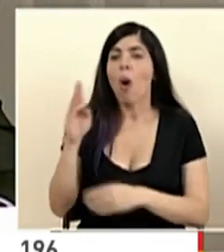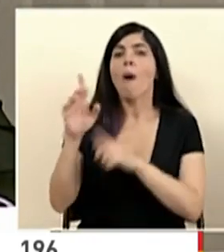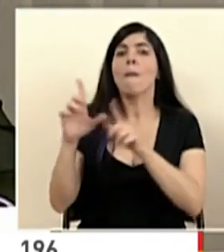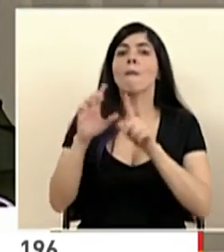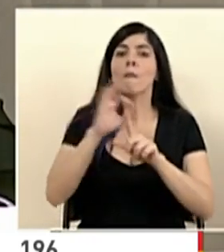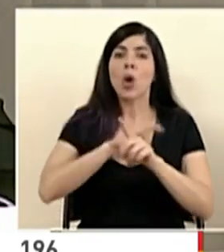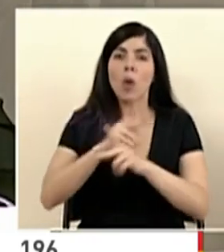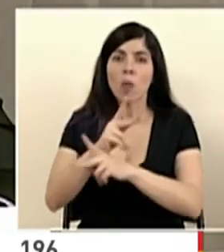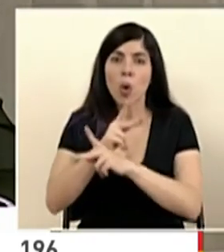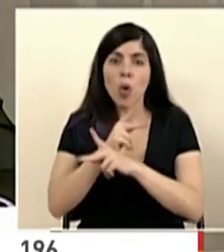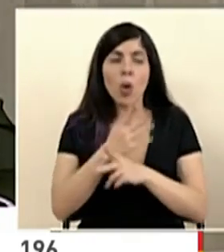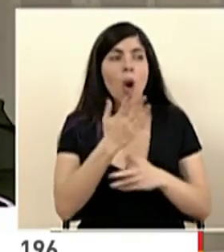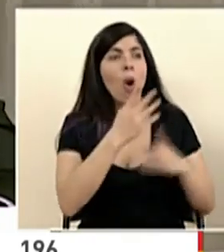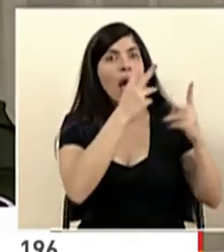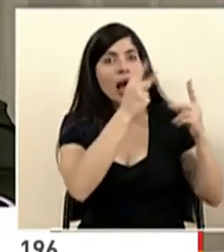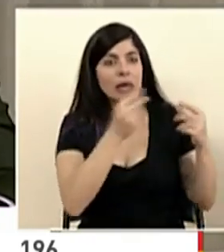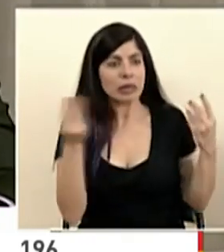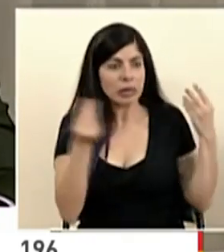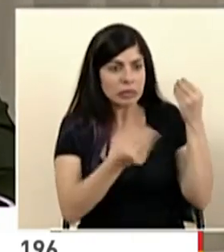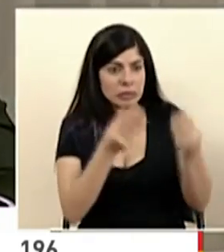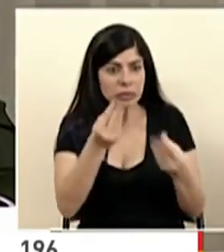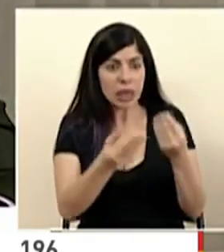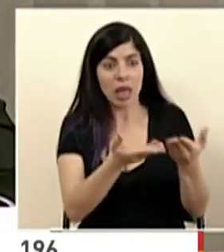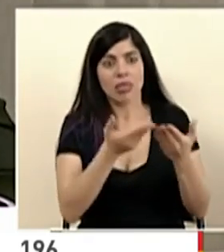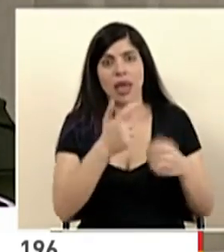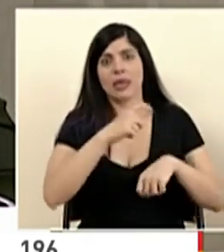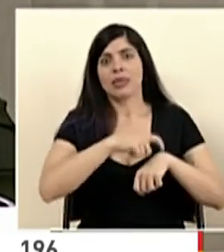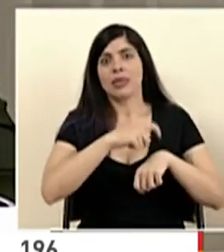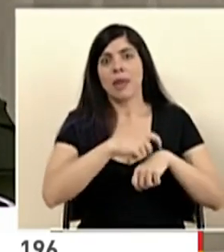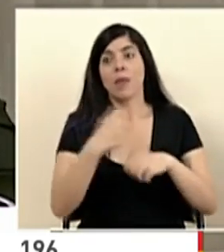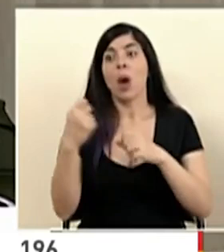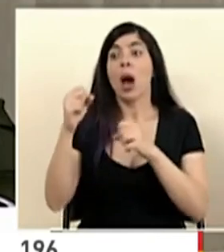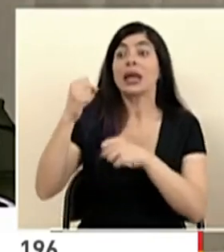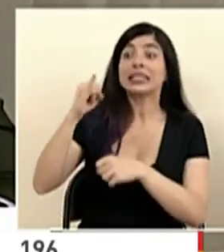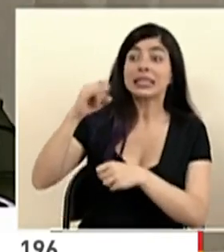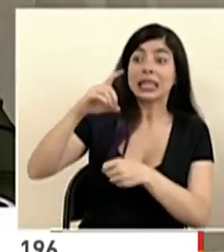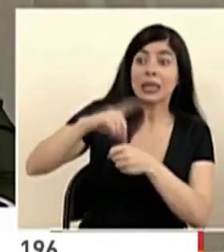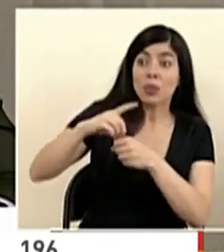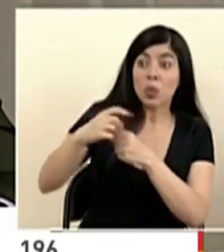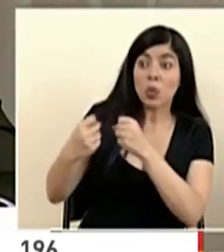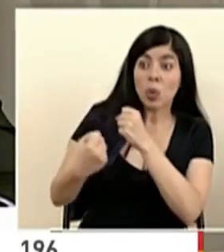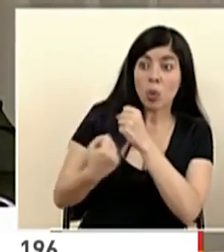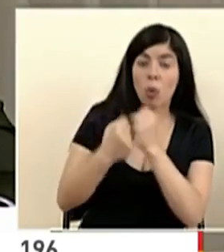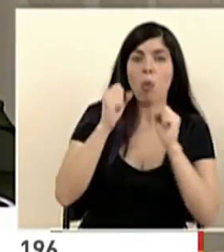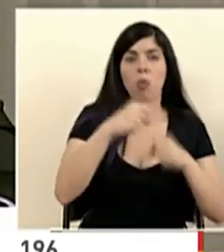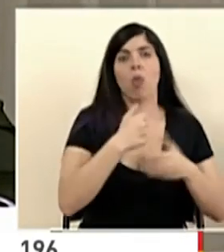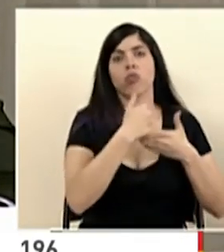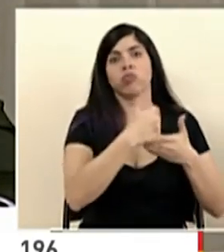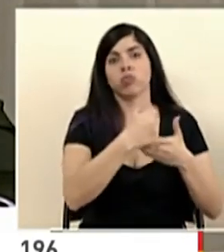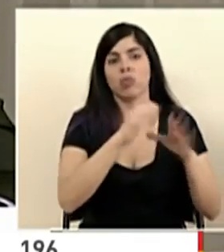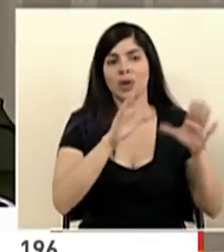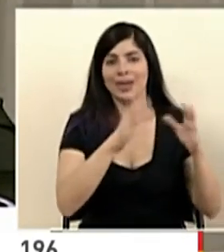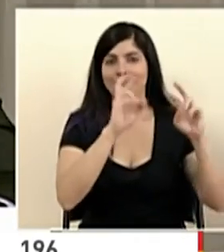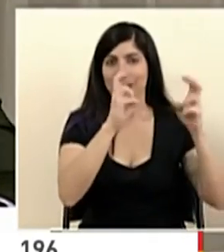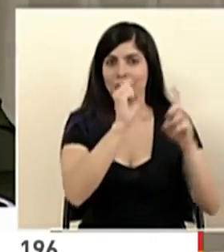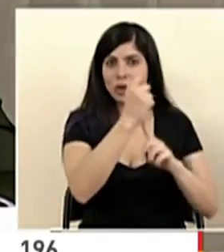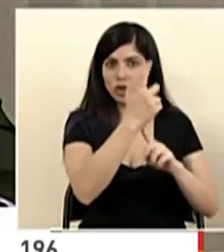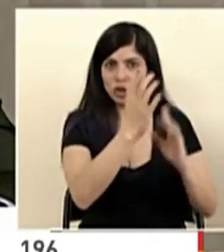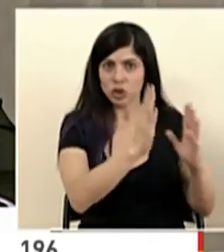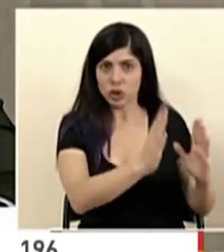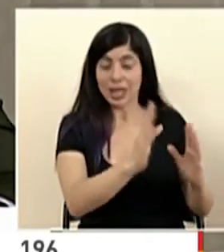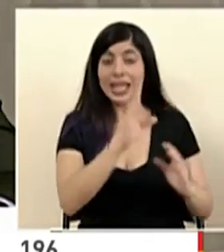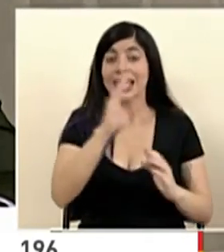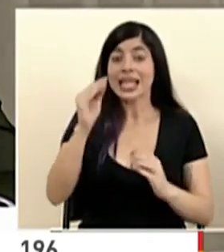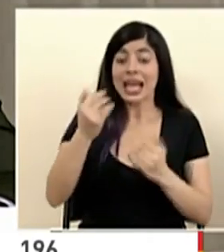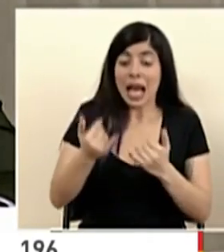con el bono proteger, y tenemos cubierto un poco de tiempo y con el apoyo de los diputados podremos cubrir más, lo social lo tenemos cubierto. Y en